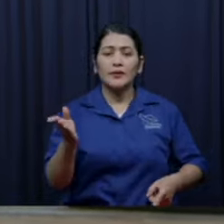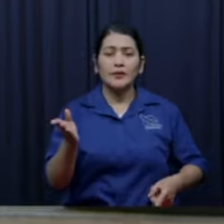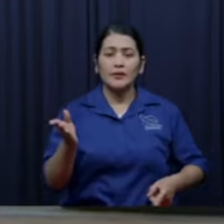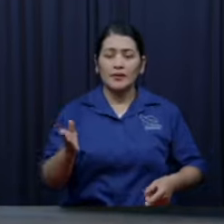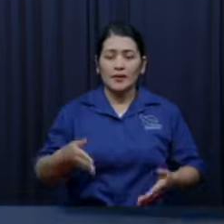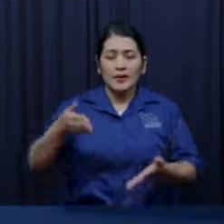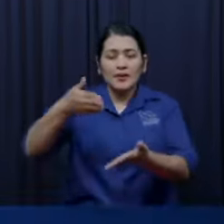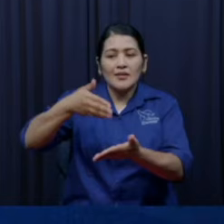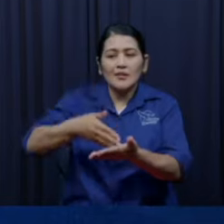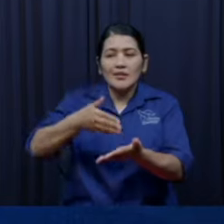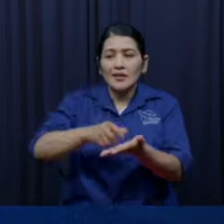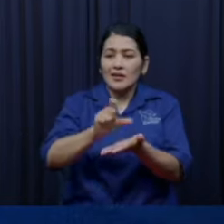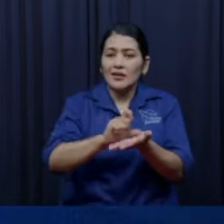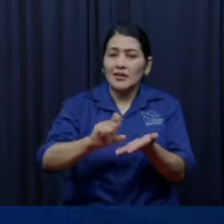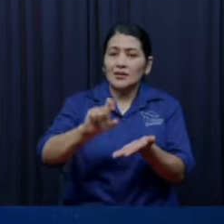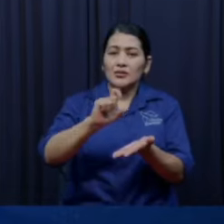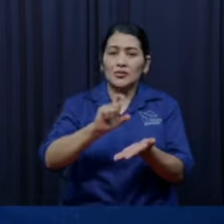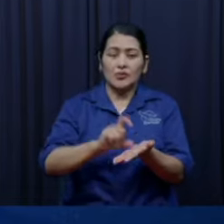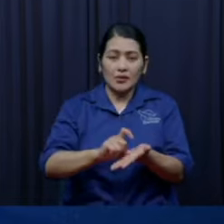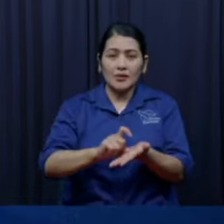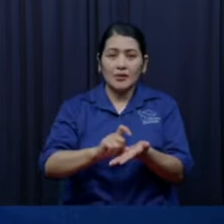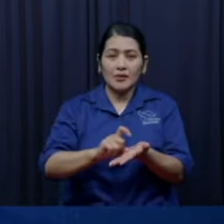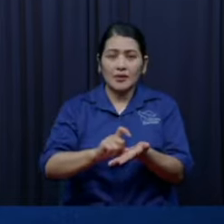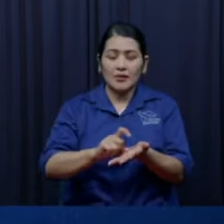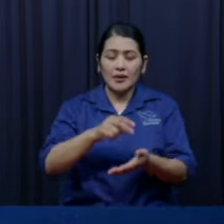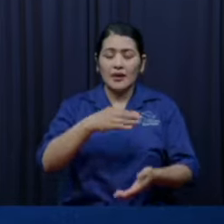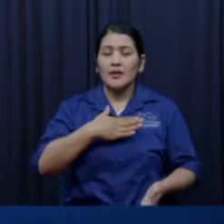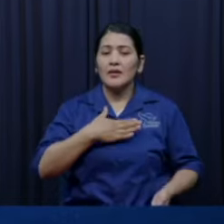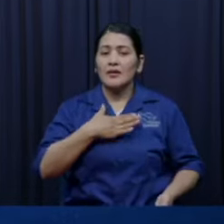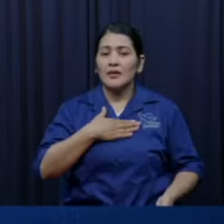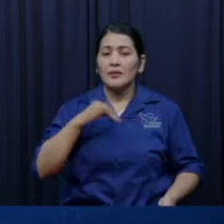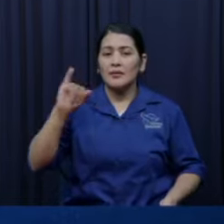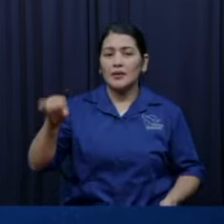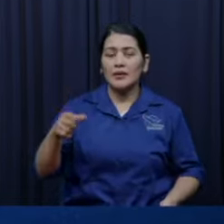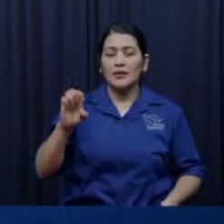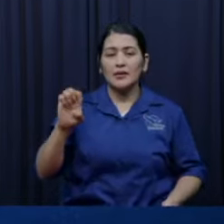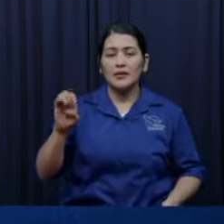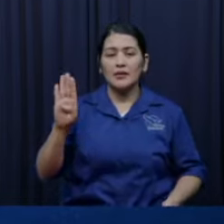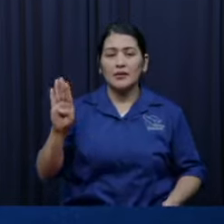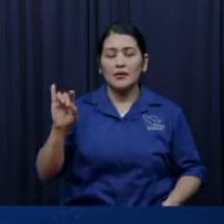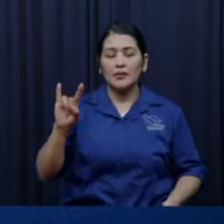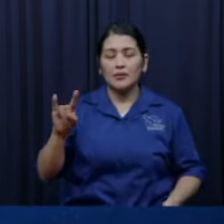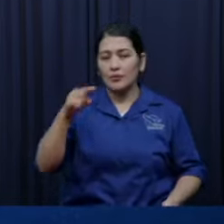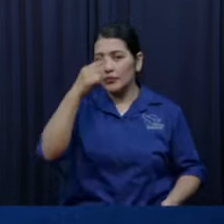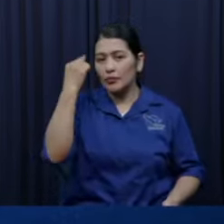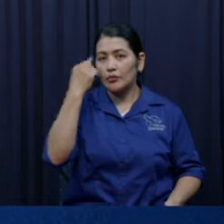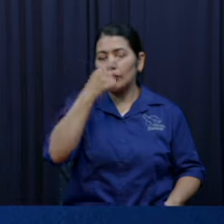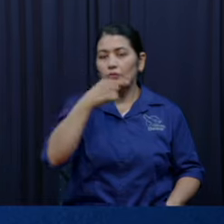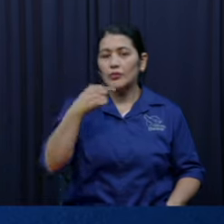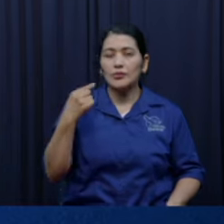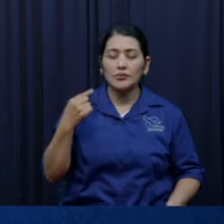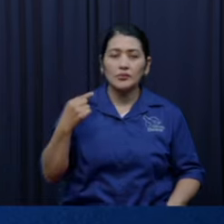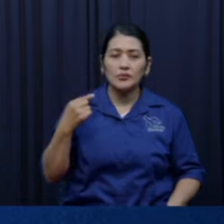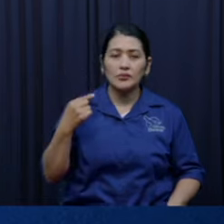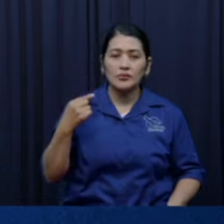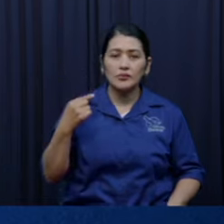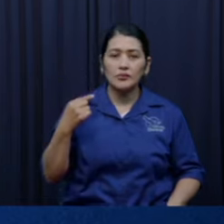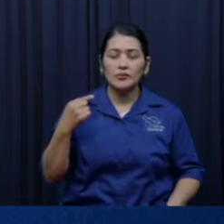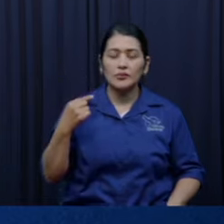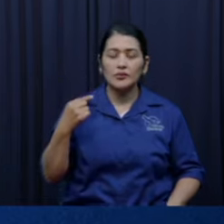era el problema y lo diagnostica de de parte de lo mismo que le dicen los demás